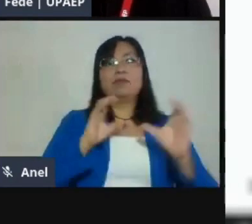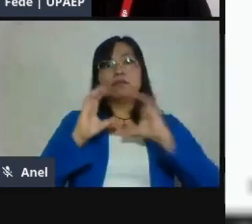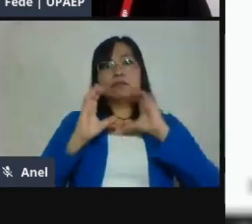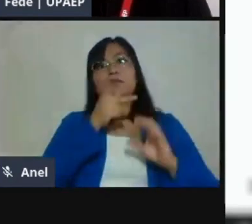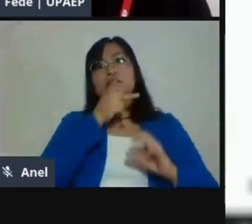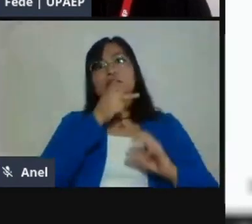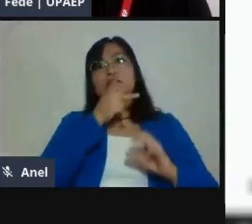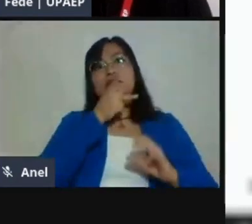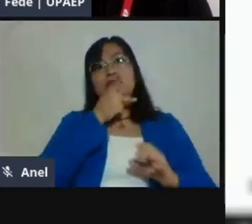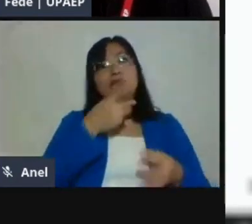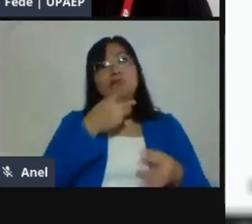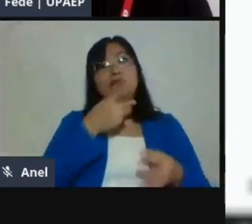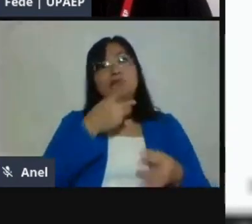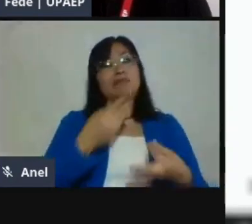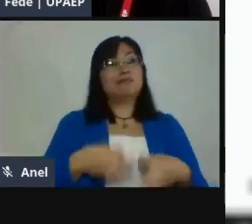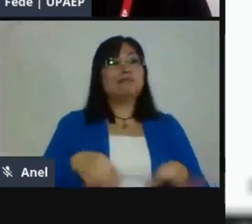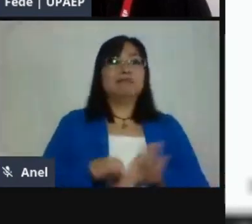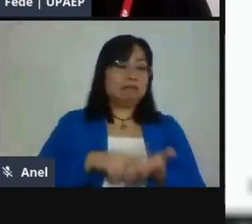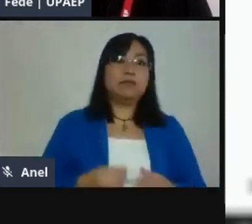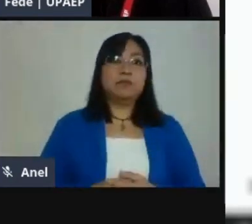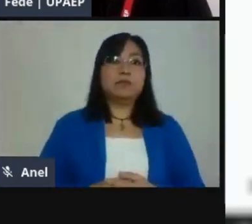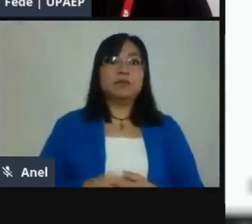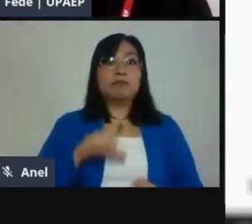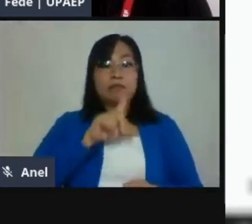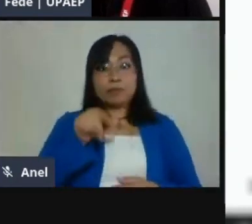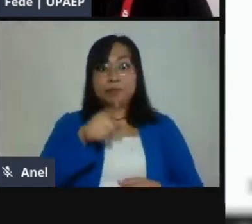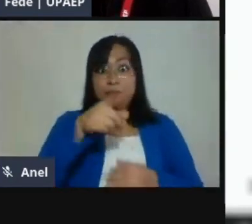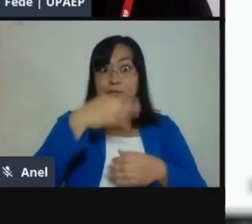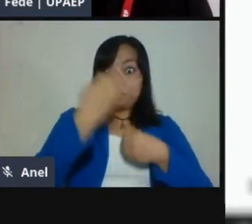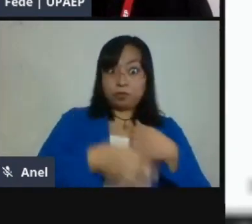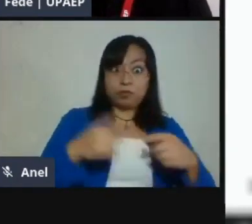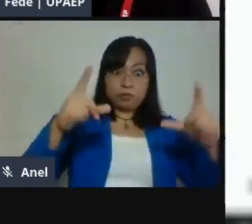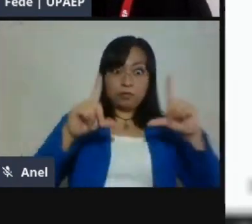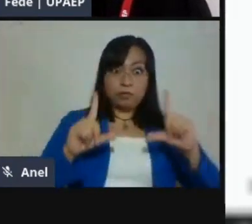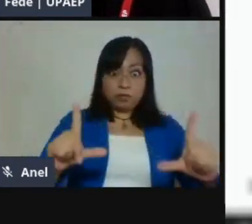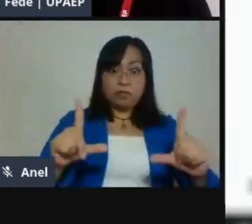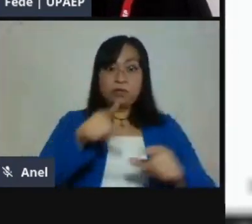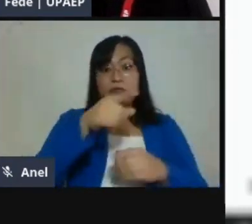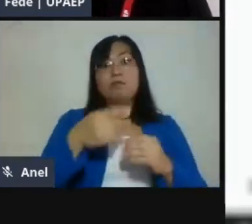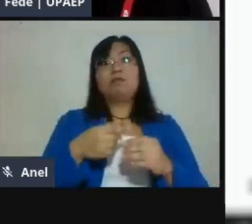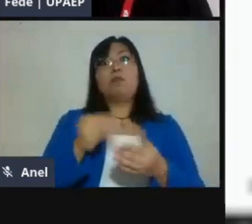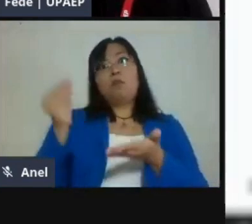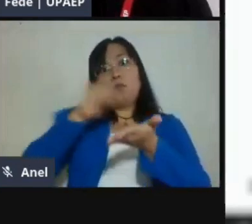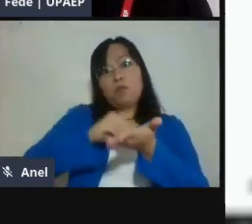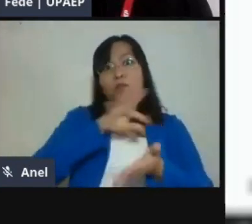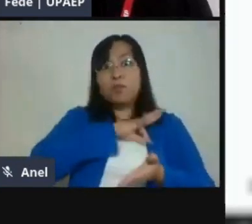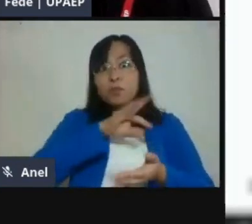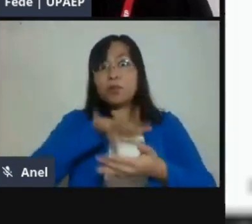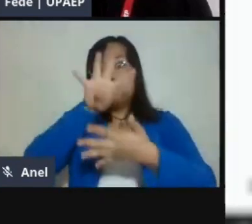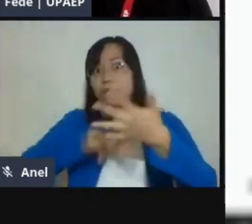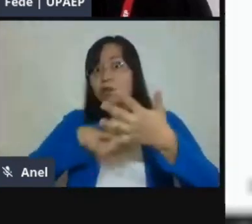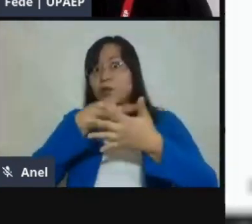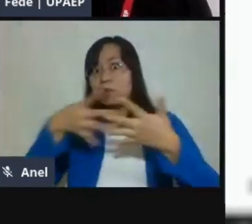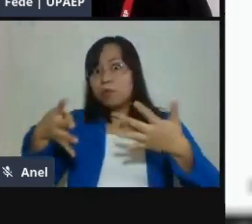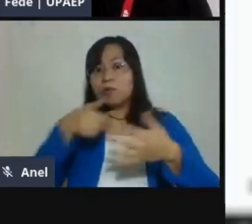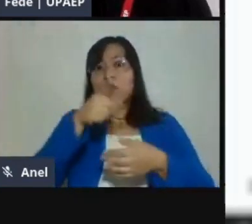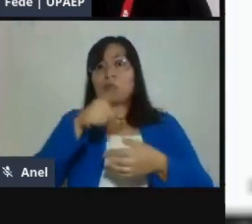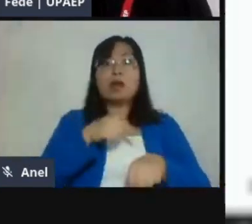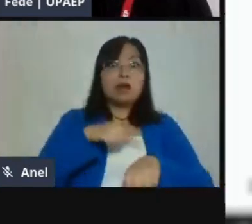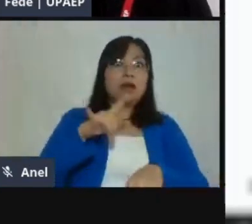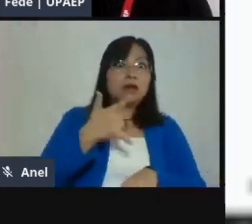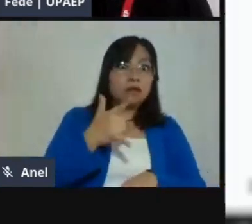principal, pues, yo te sugiero que pongas un calendario de Google, donde tú puedas